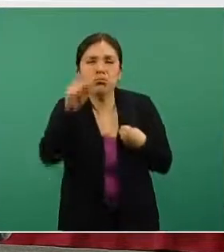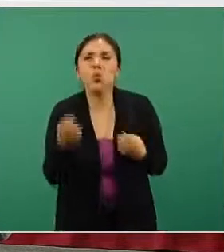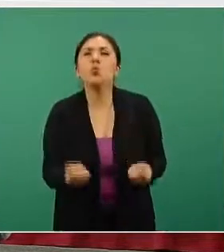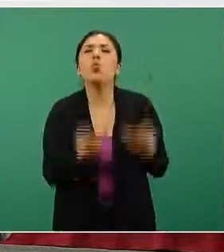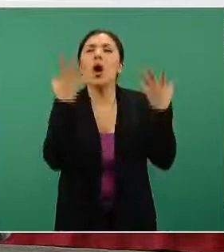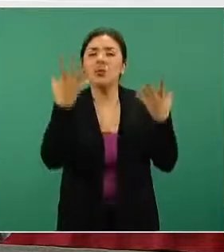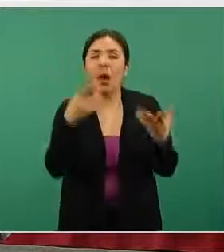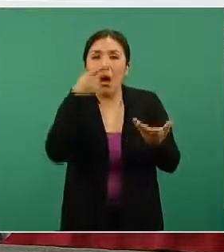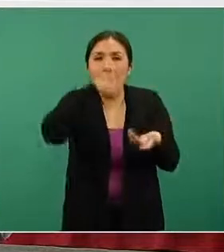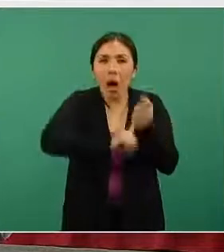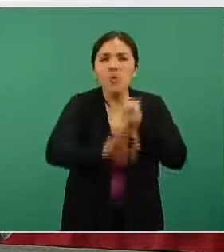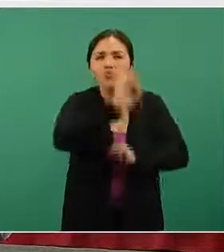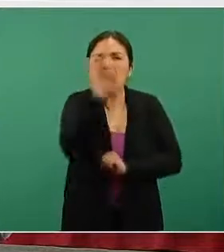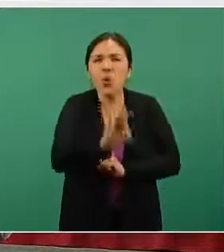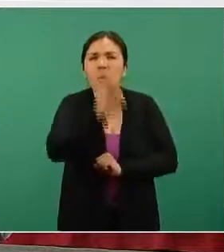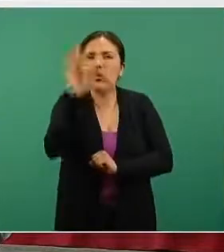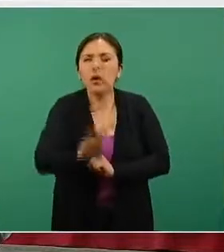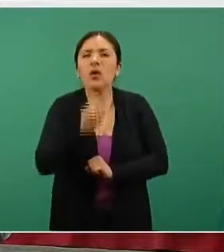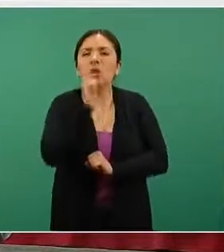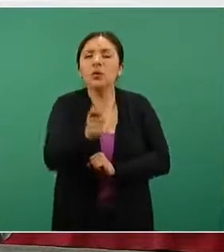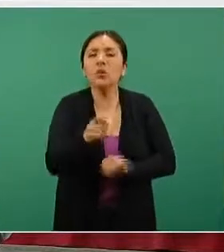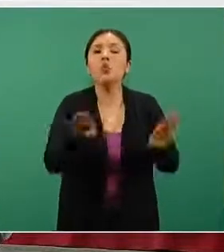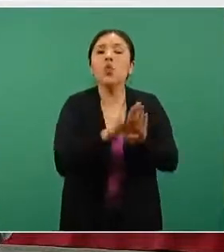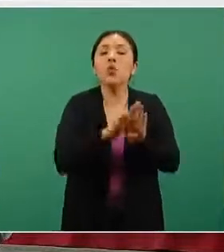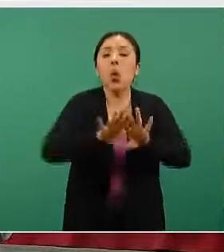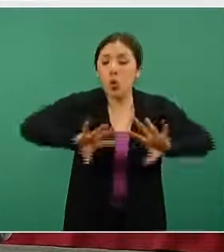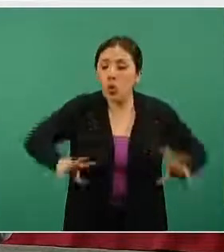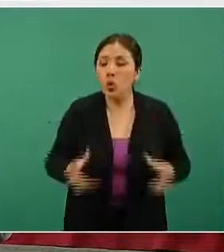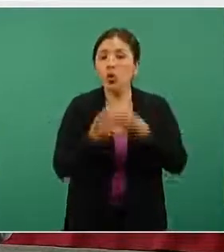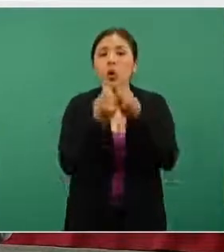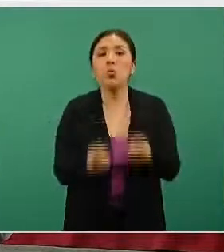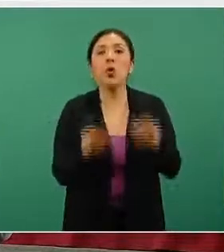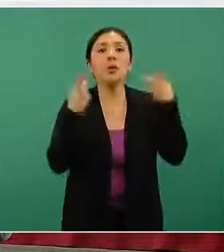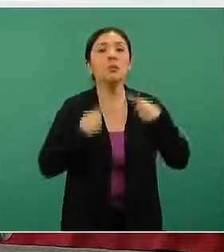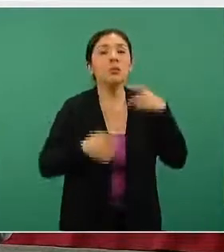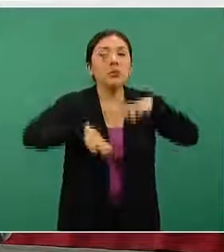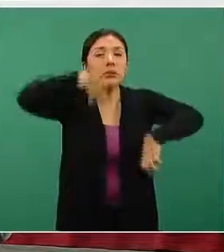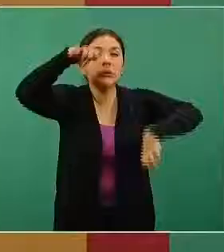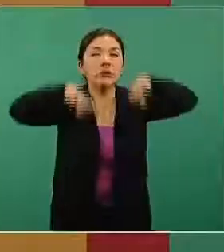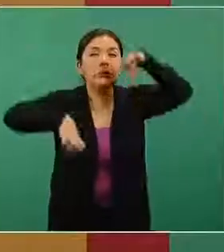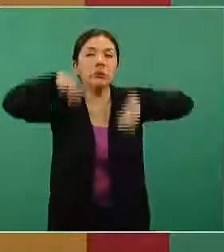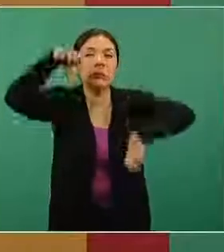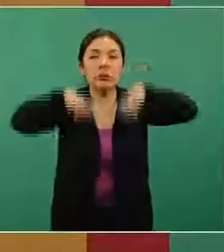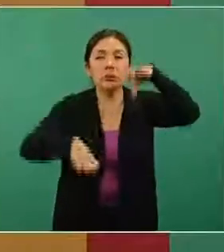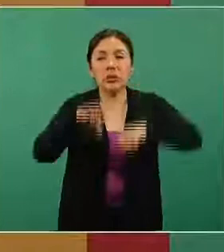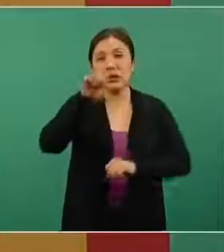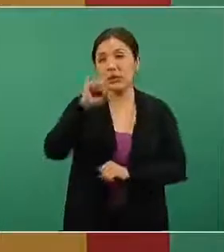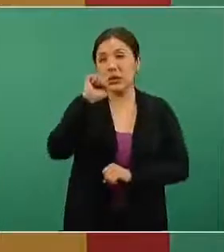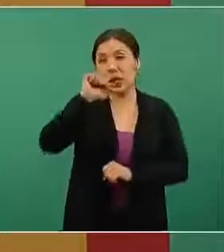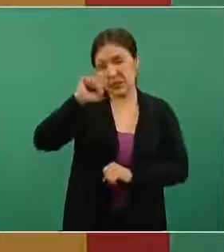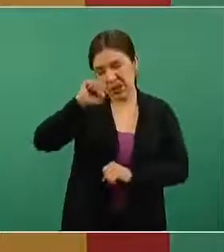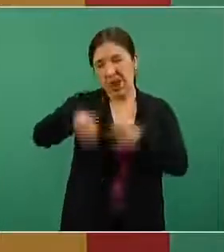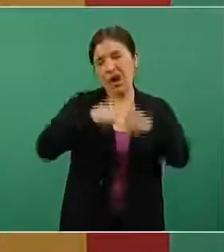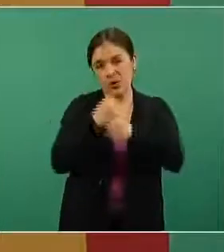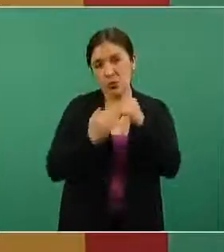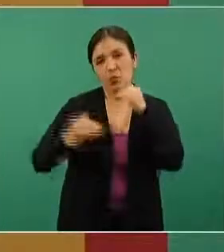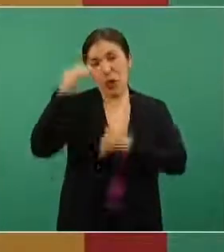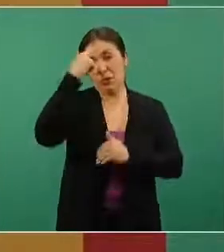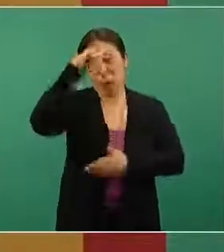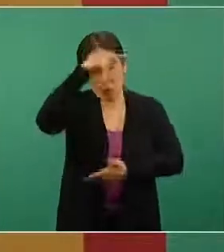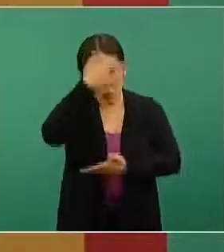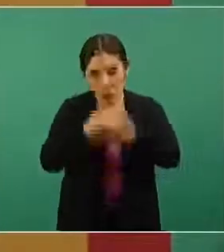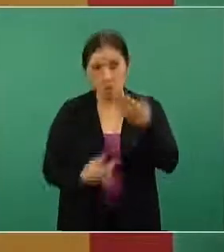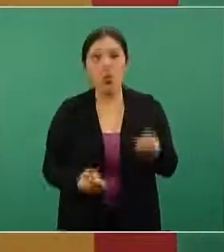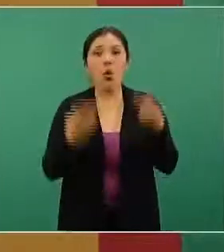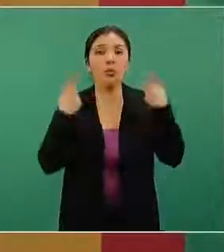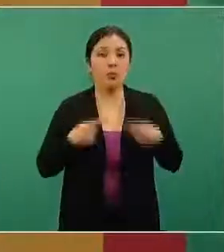porcentaje representa respecto al total de población de adultos mayores de 60 años en la suma poblacional del país.